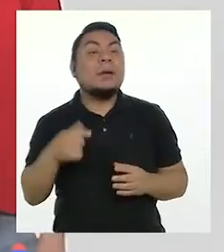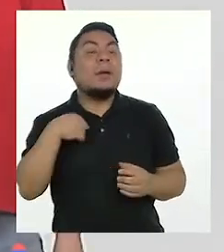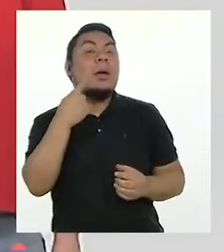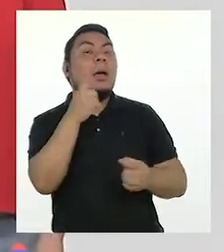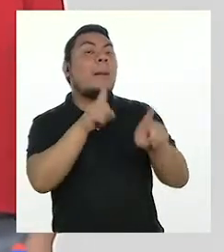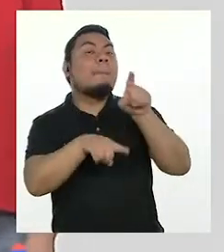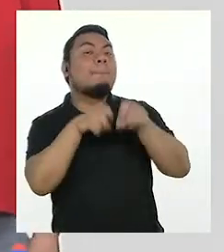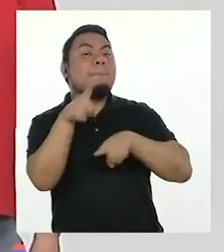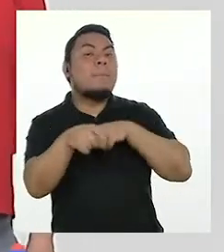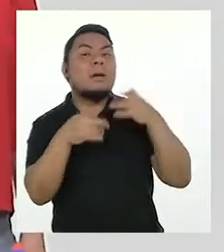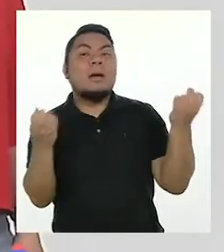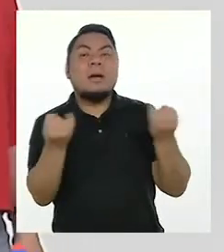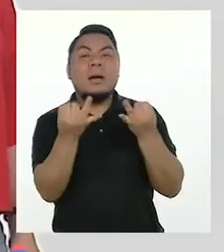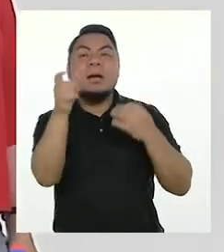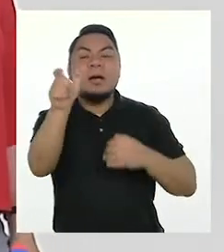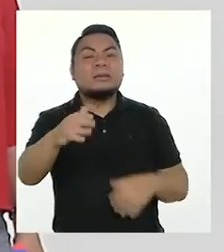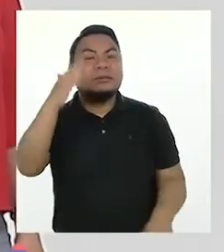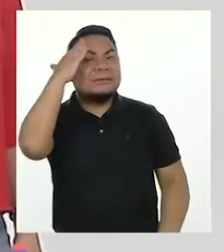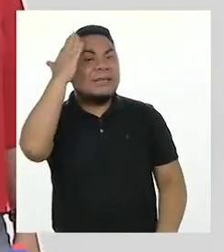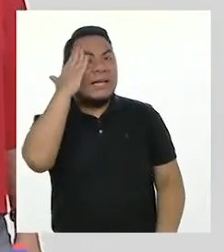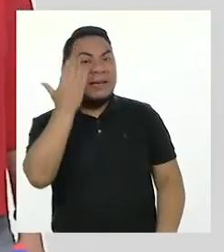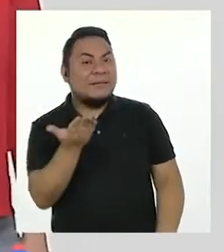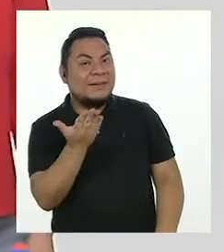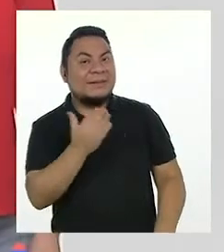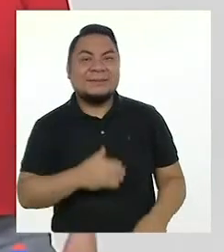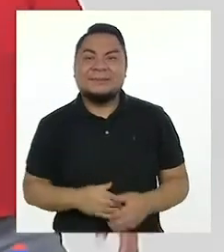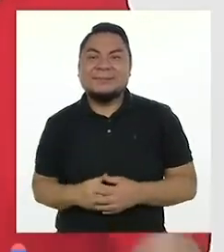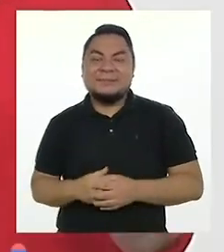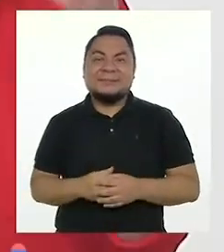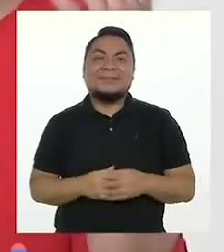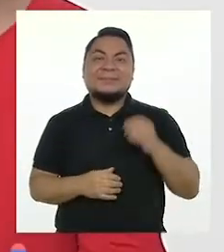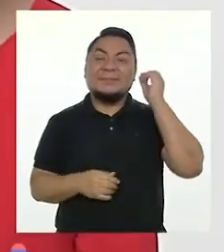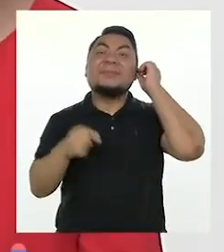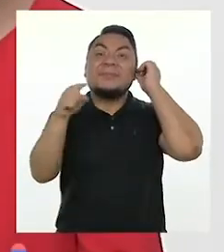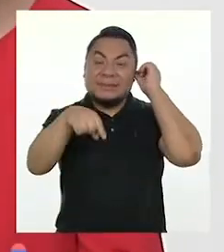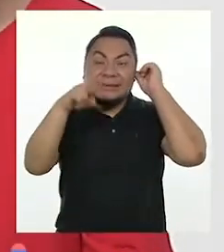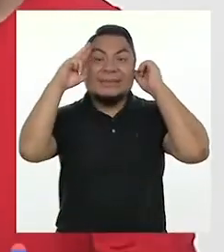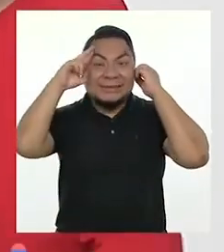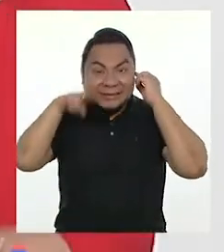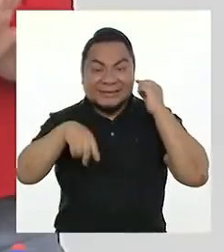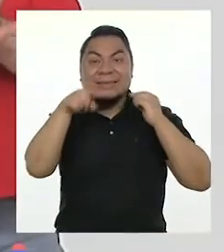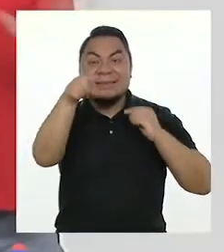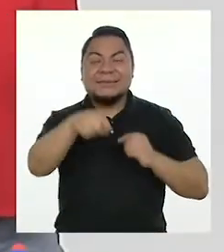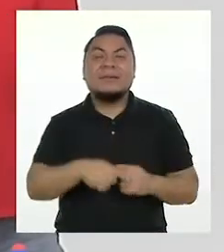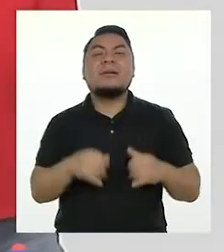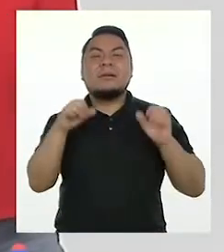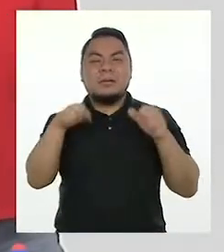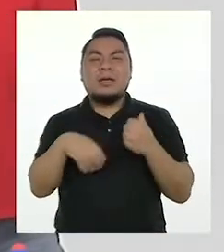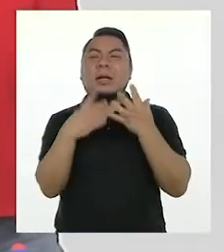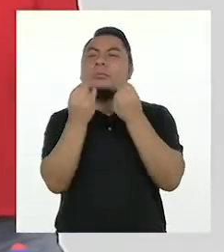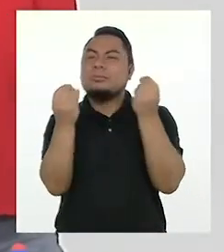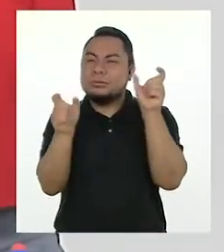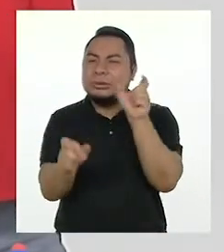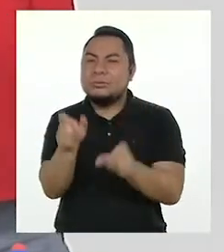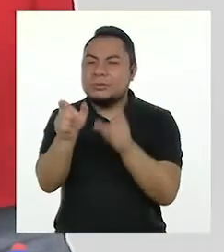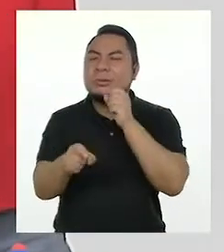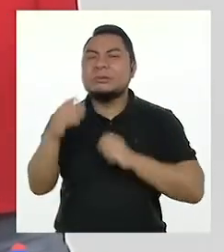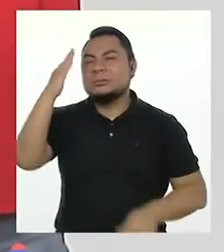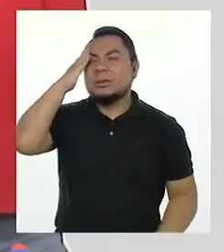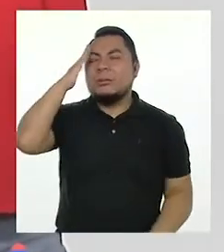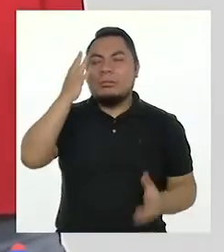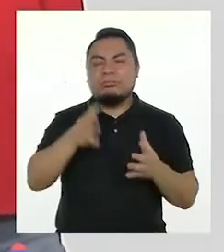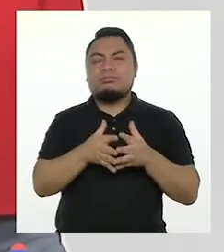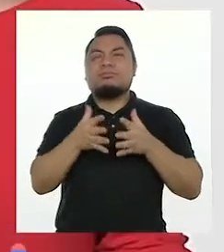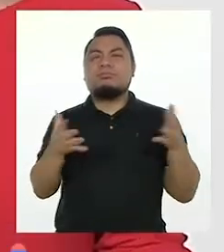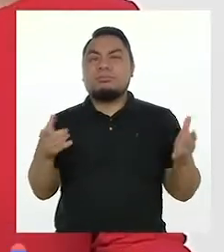Preguntando a alguien que sabe. Tienen razón. Hay muchas personas que saben